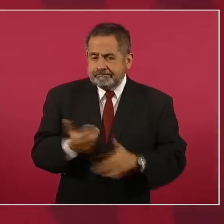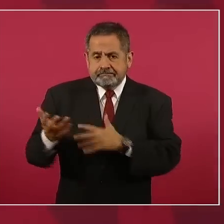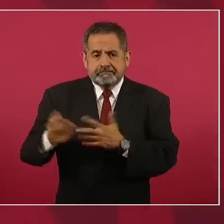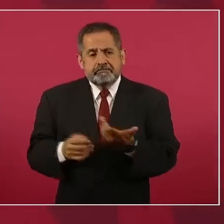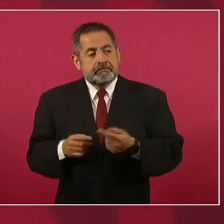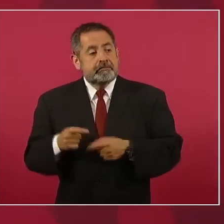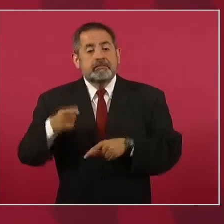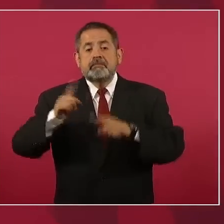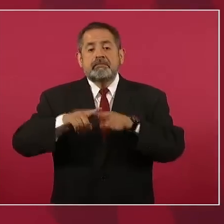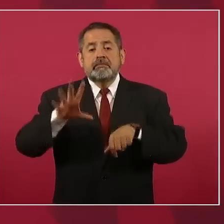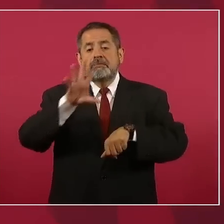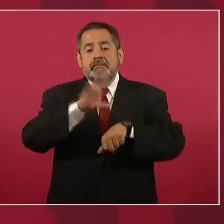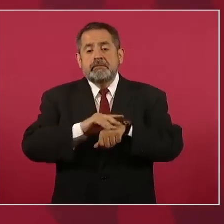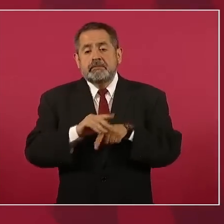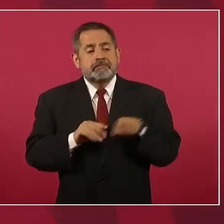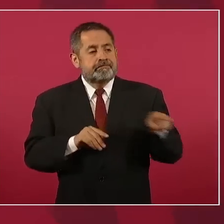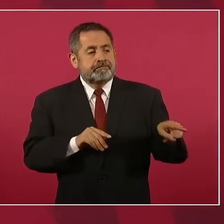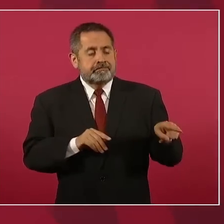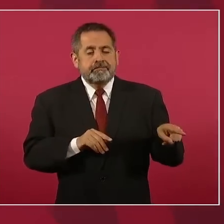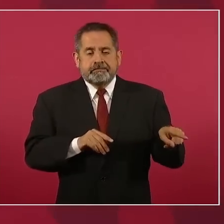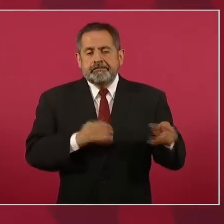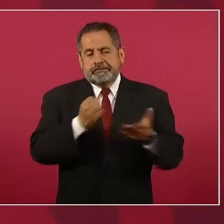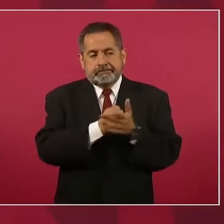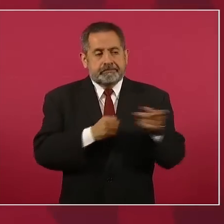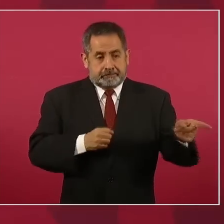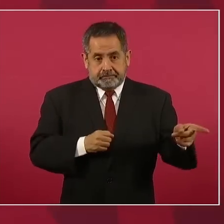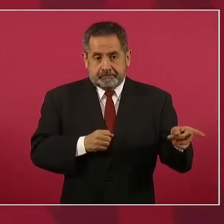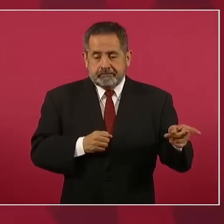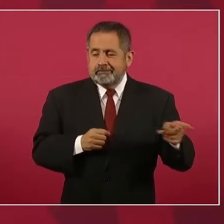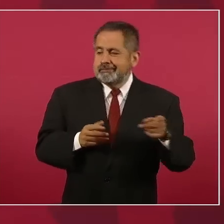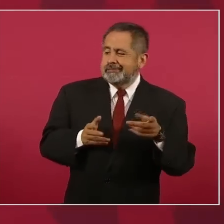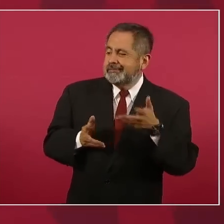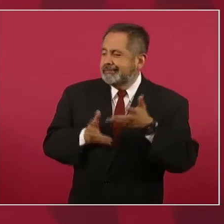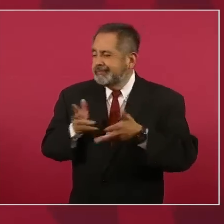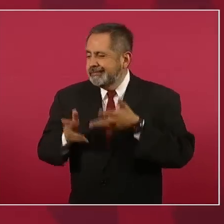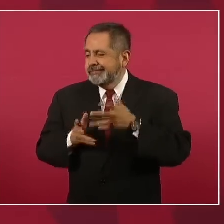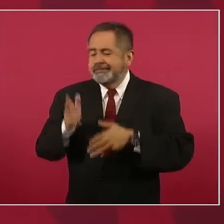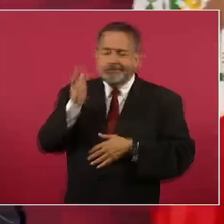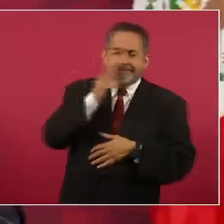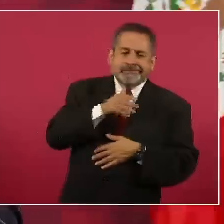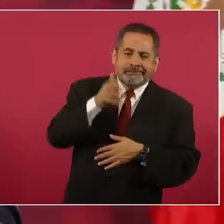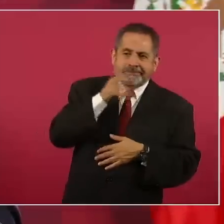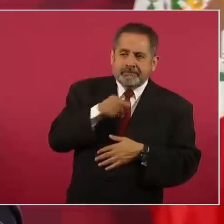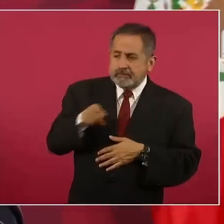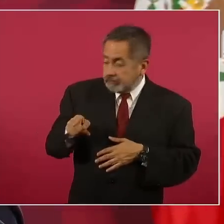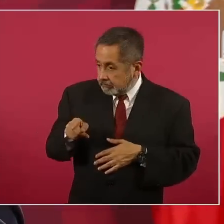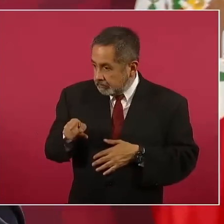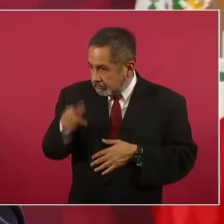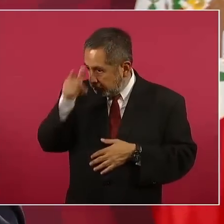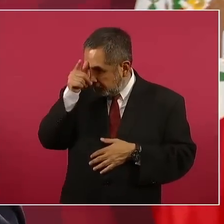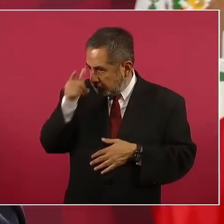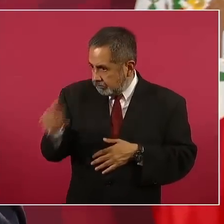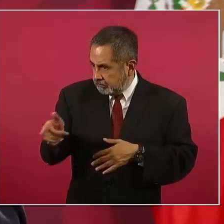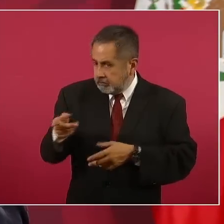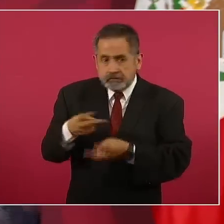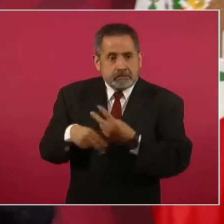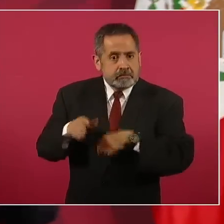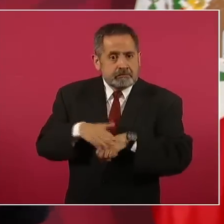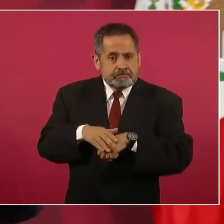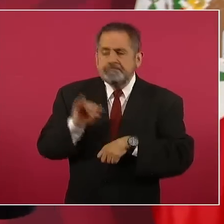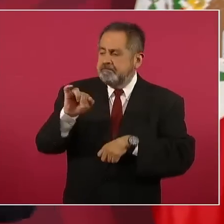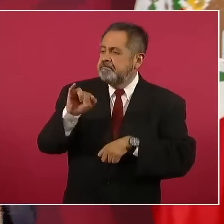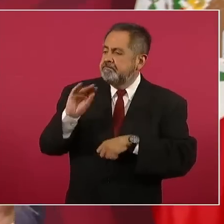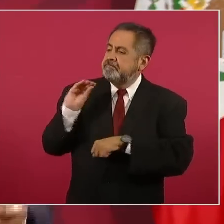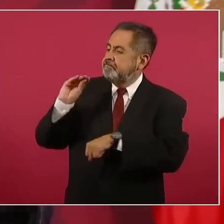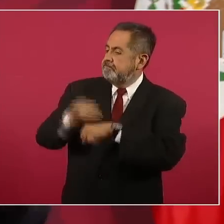que tenían la concesión no se animaban y ahora parece que